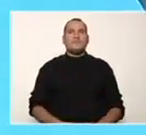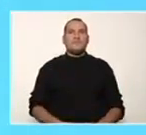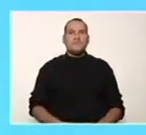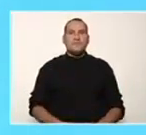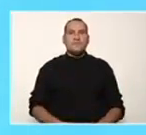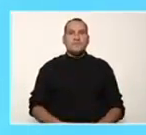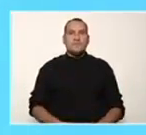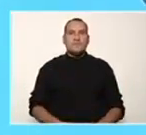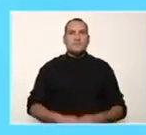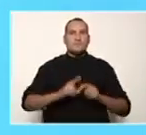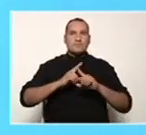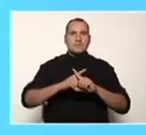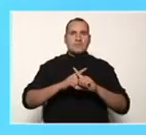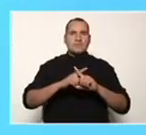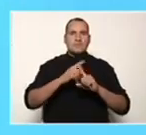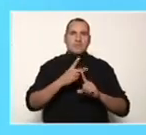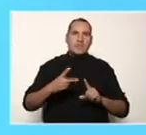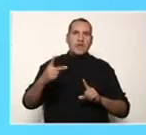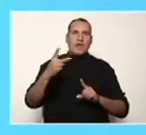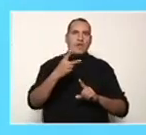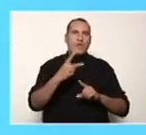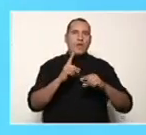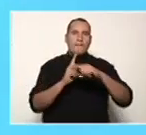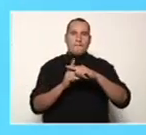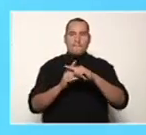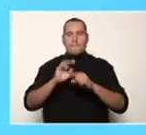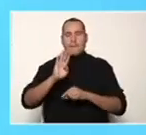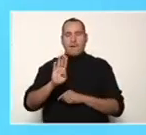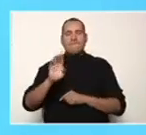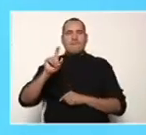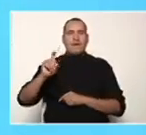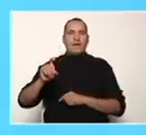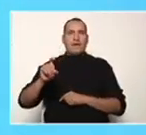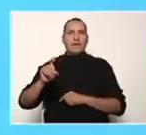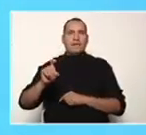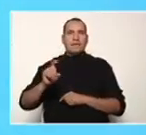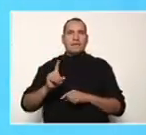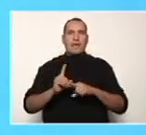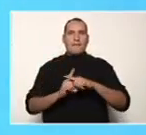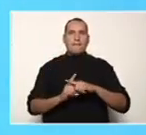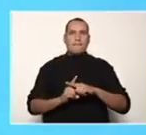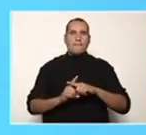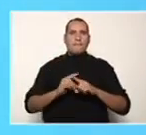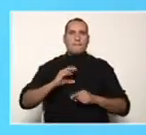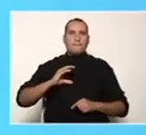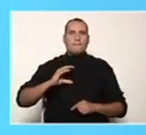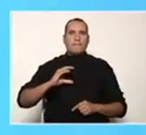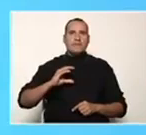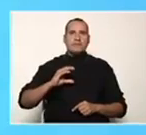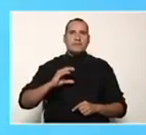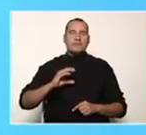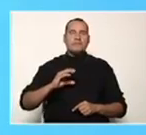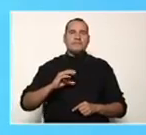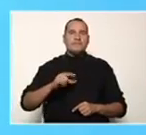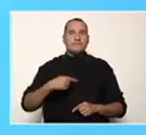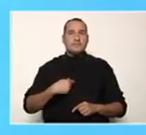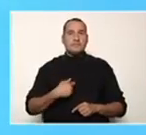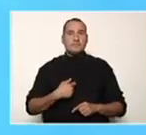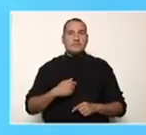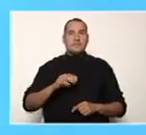cuadrado más bx más c. Donde b